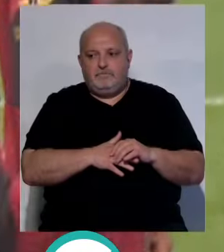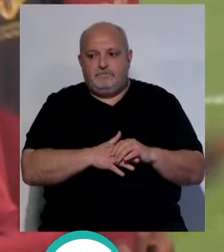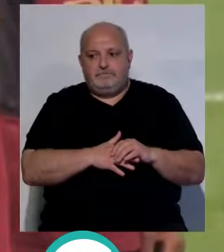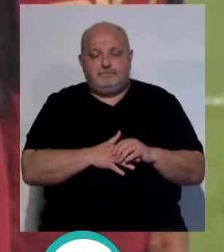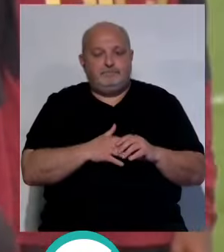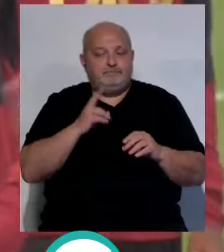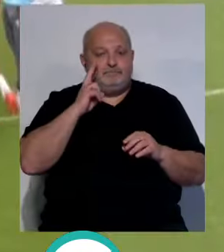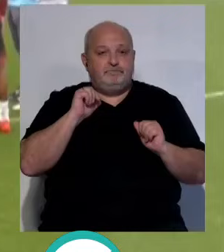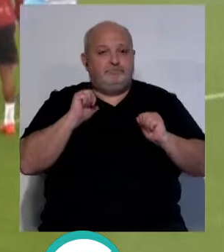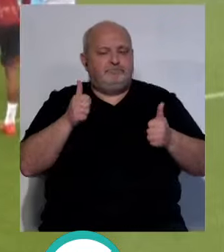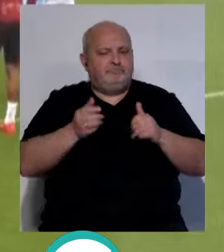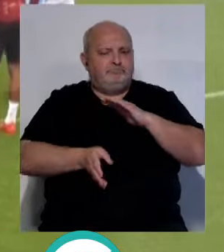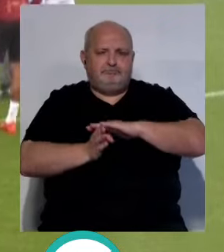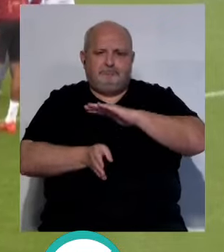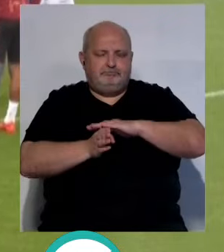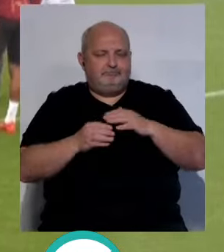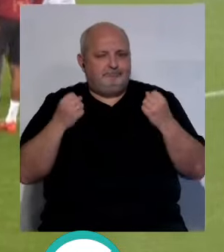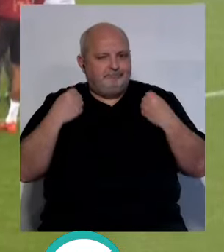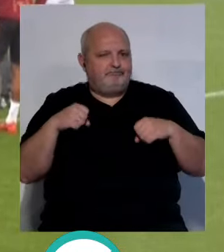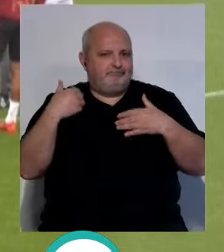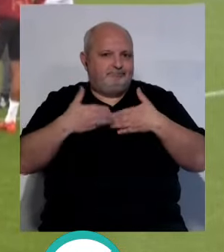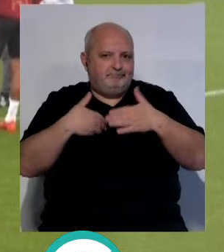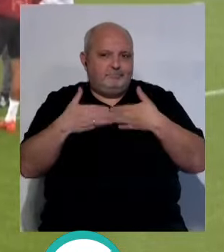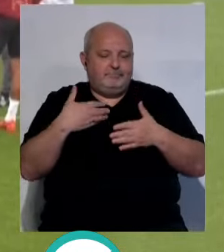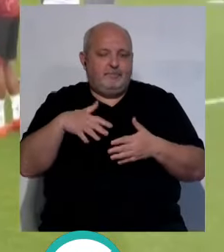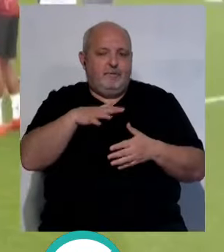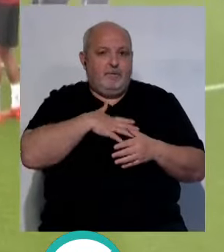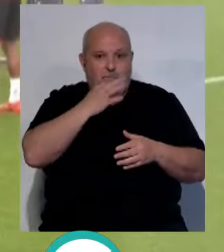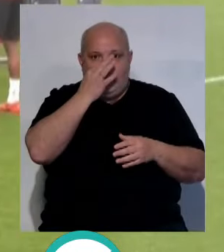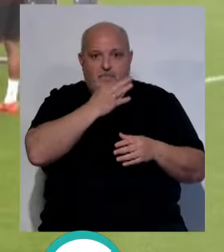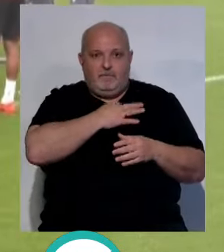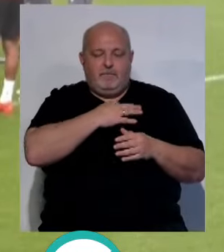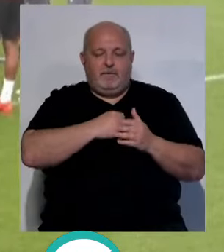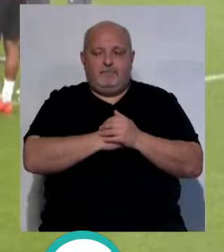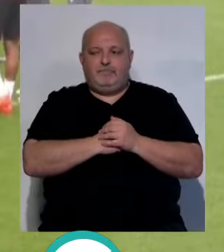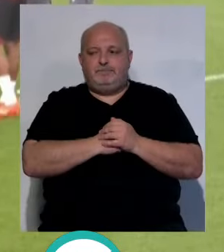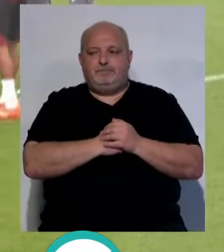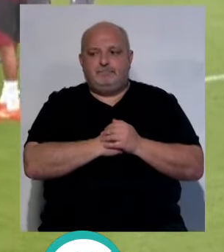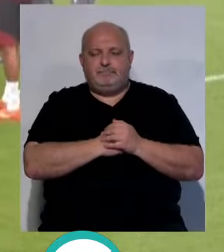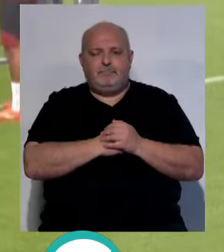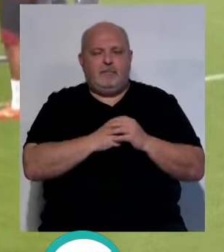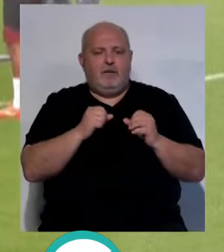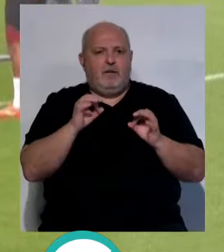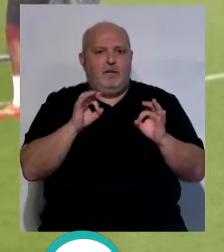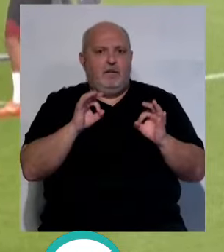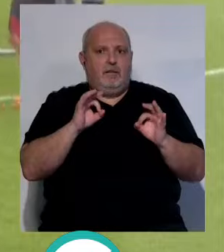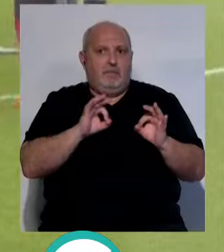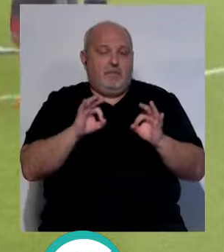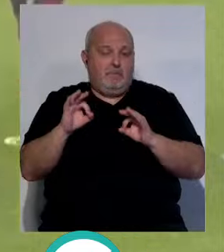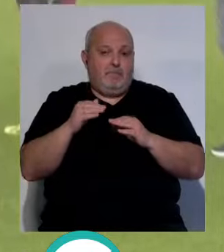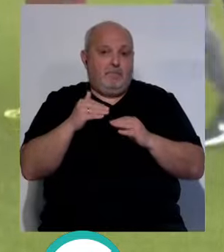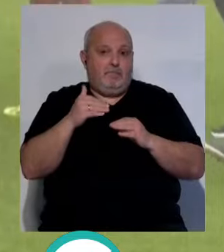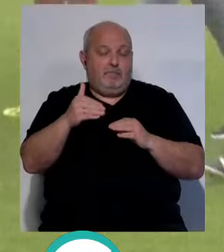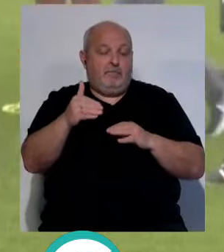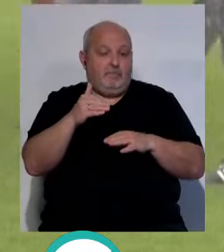Bueno, la maquinaria sigue en movimiento... ...en la ciudad deportiva, aquí en la Bahía de Cádiz... ...se sigue recargando esa energía...